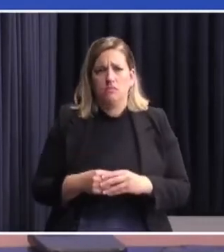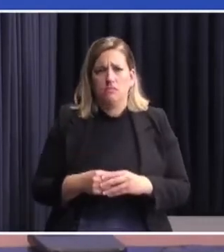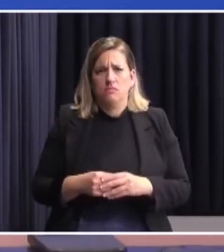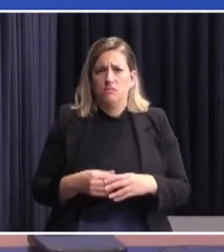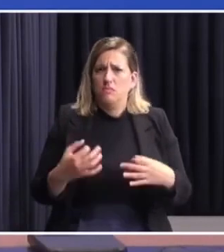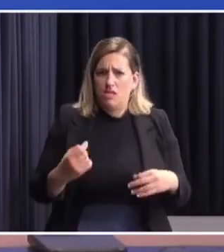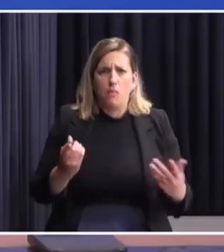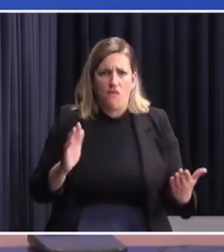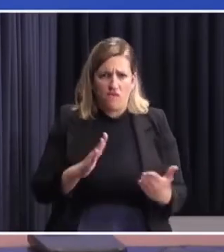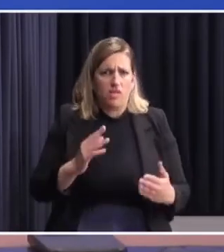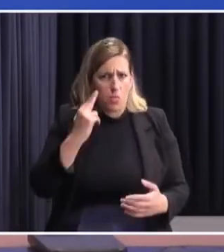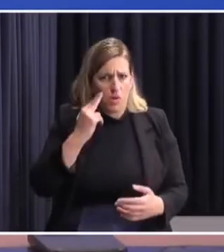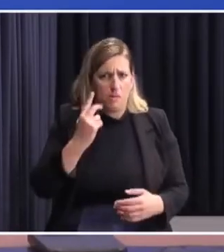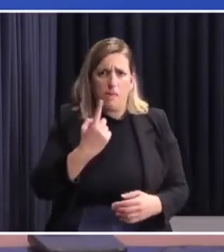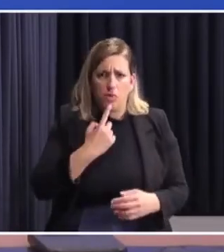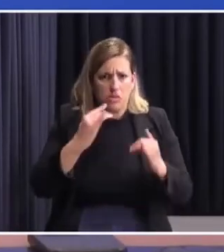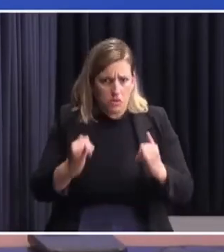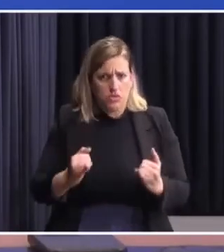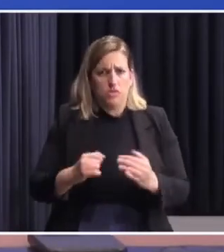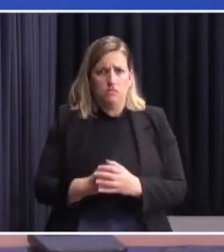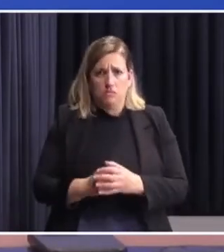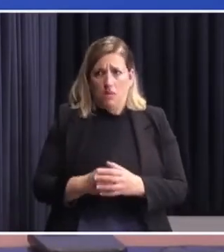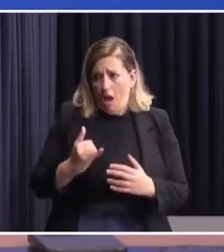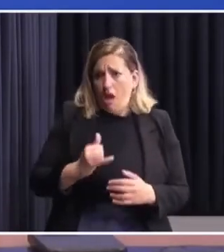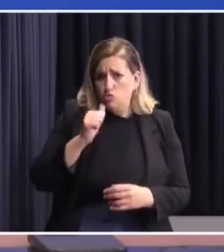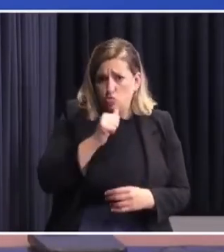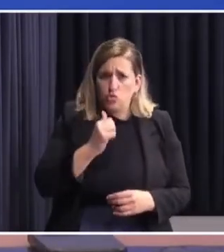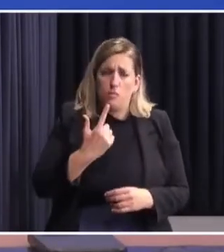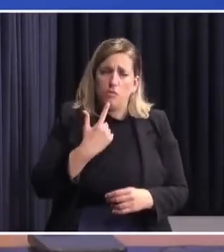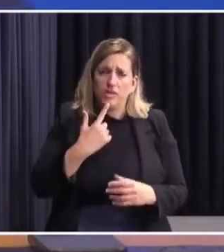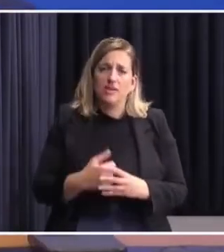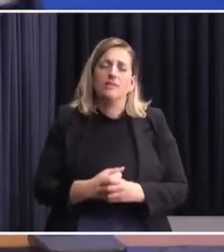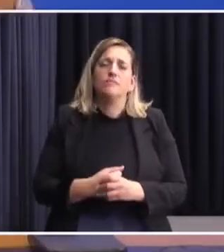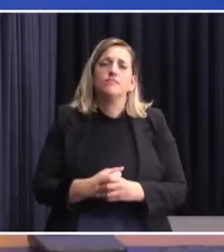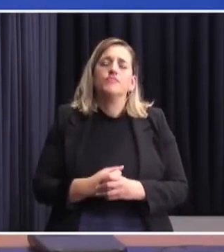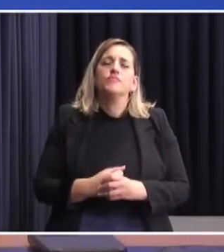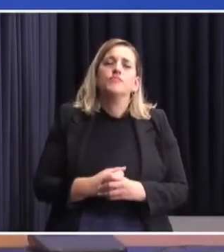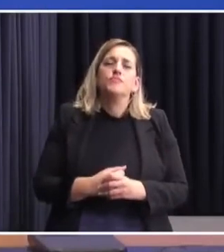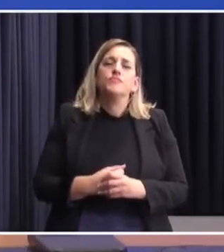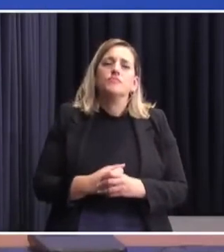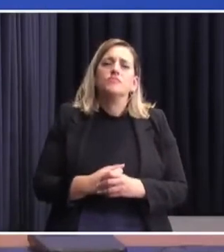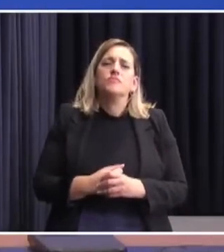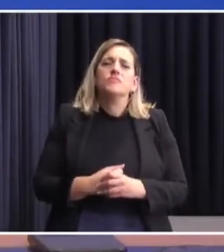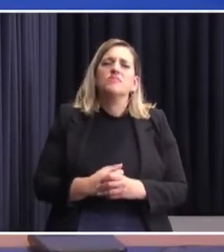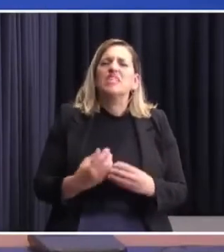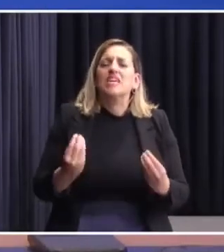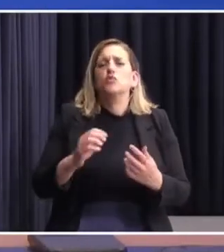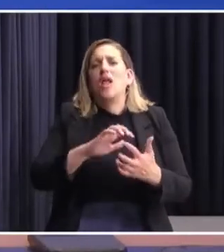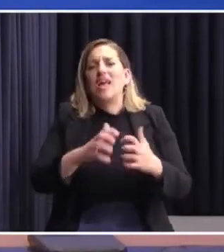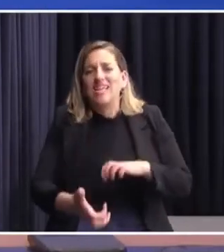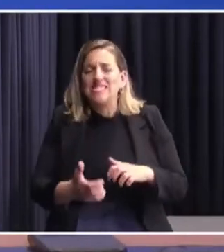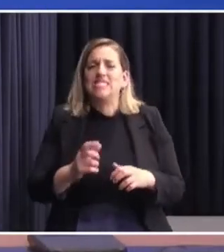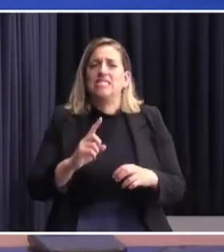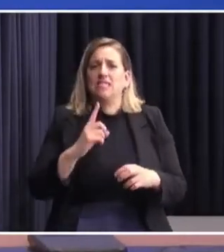Estamos ante un problema político y tiene una solución política. Y ahí empezamos a hablar de las bibliotecas. ¿Qué es una crisis institucional?